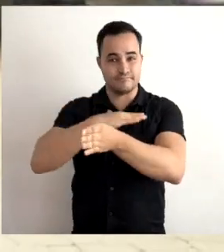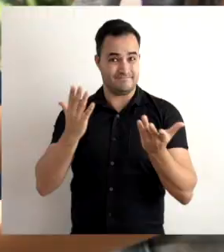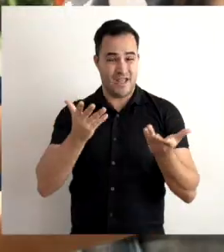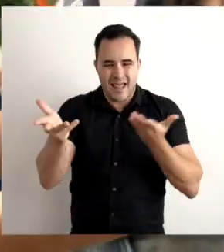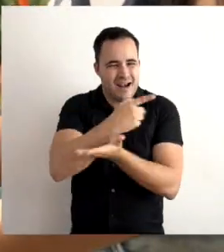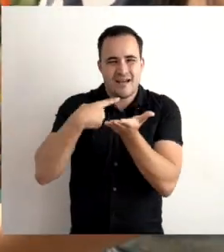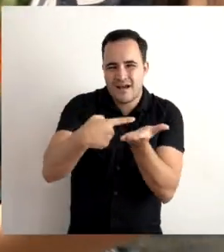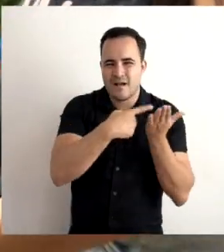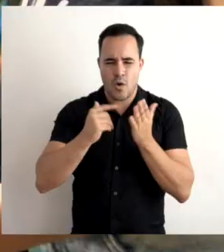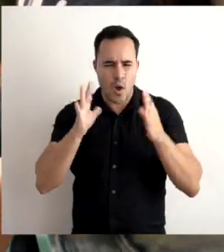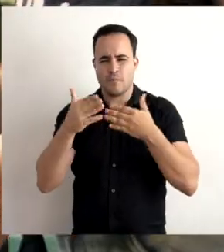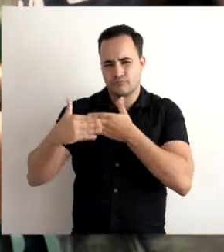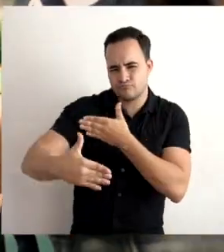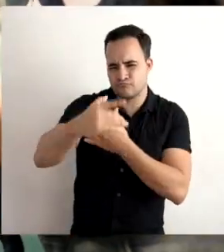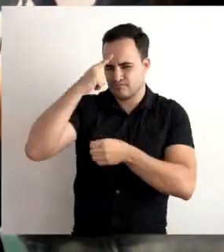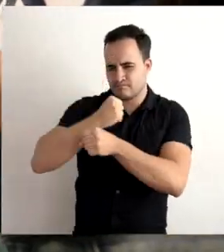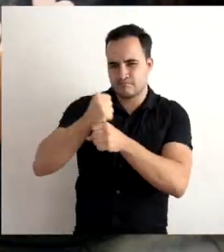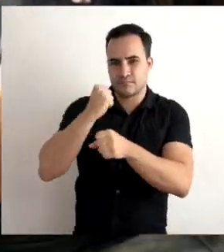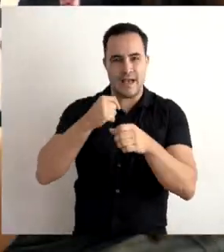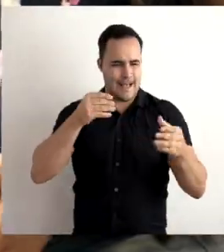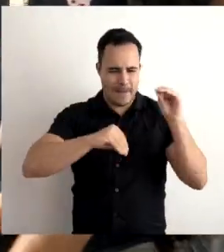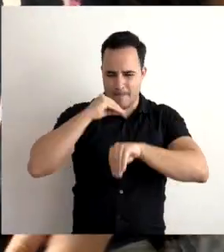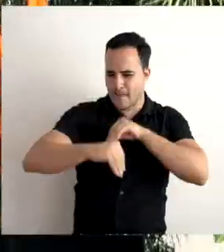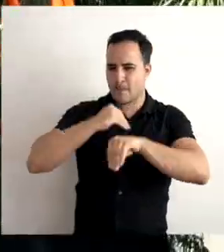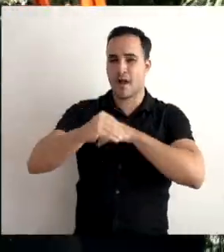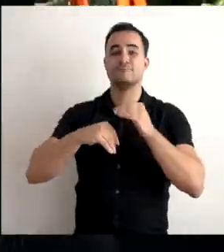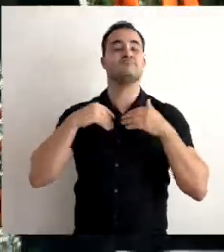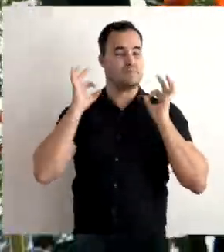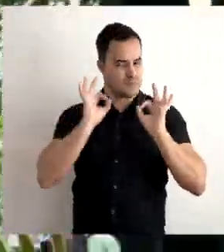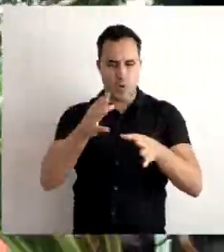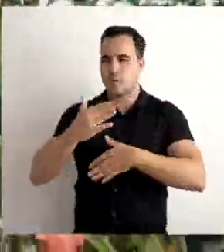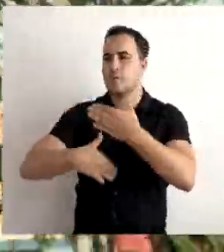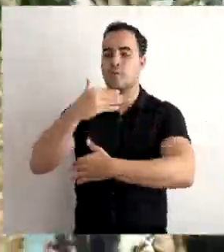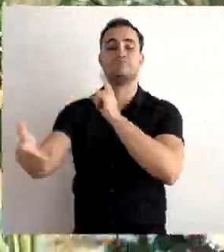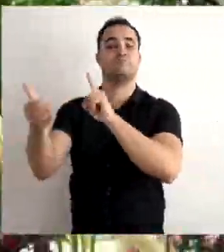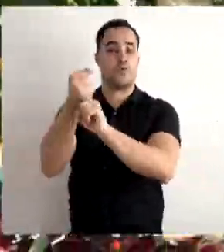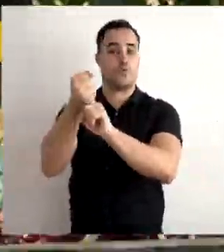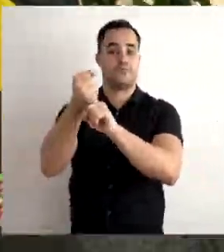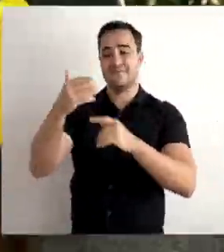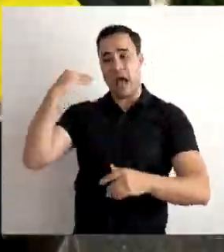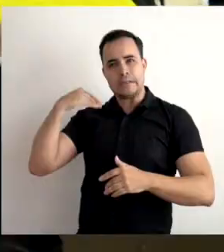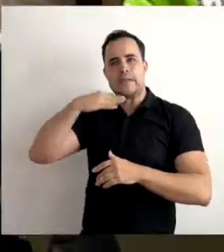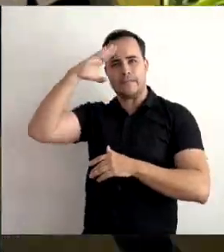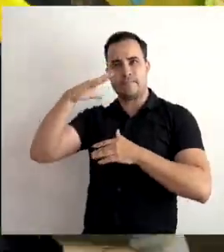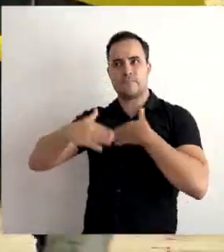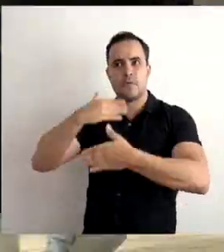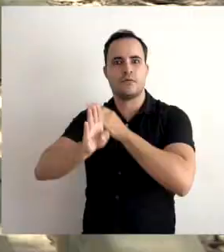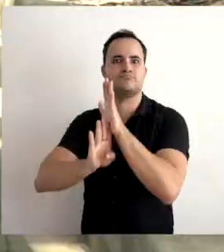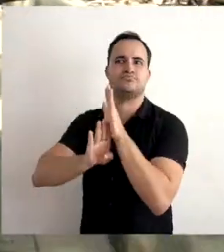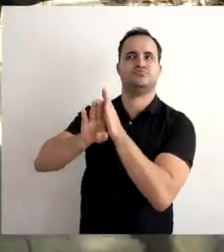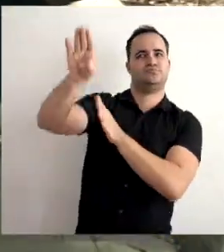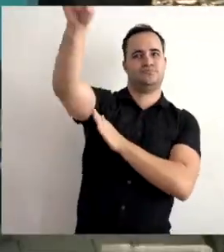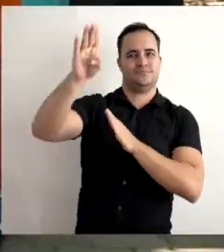ruta que con trabajo duro y coordinado nos permitirá llegar a la ciudad soñada, dar un salto hacia el futuro e impulsar a